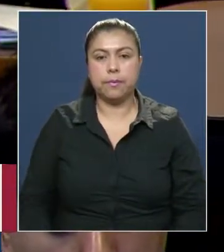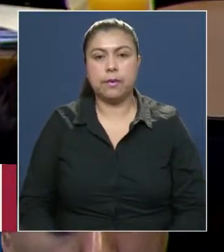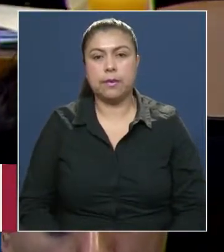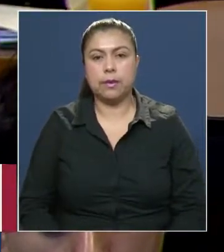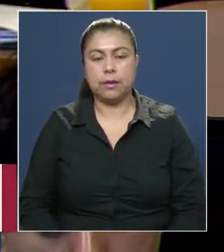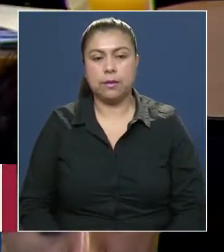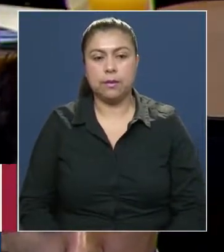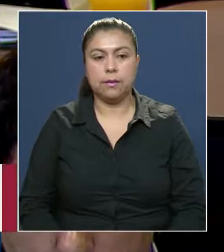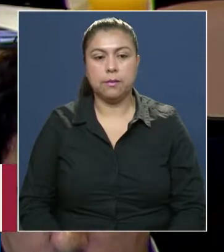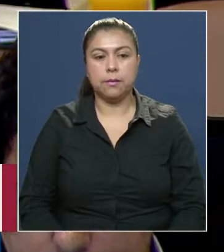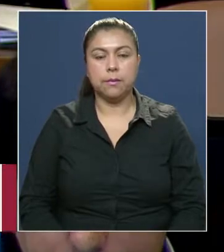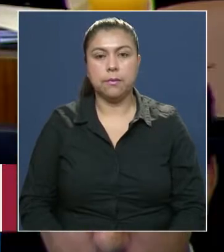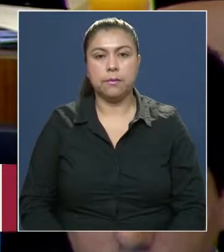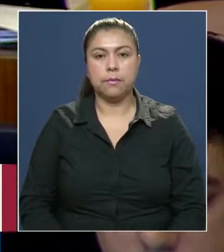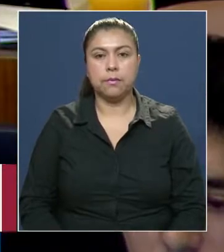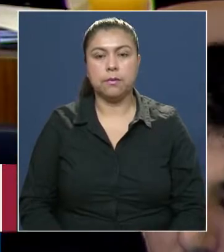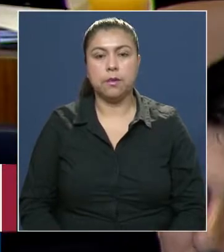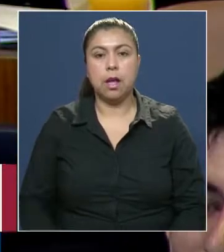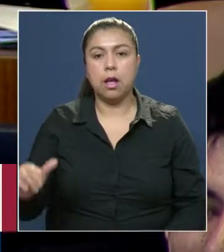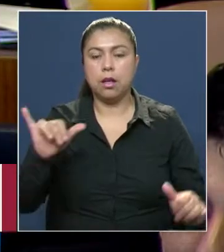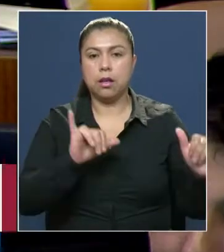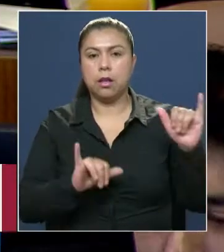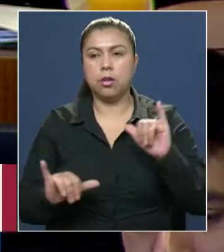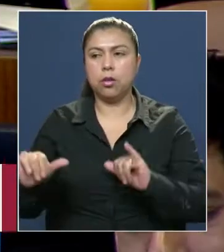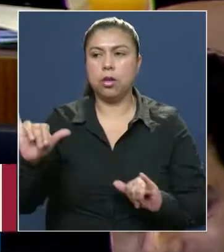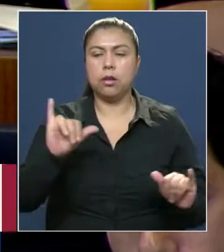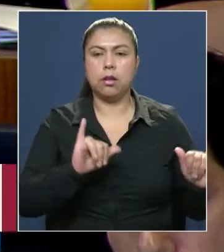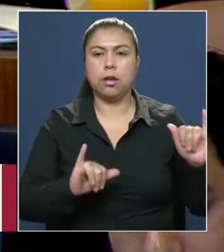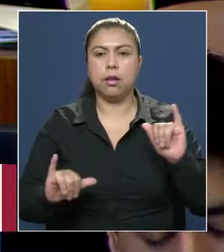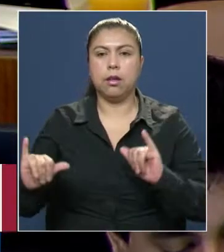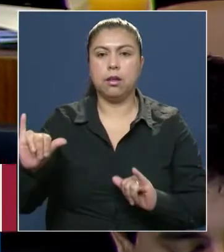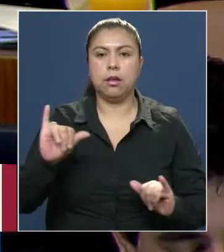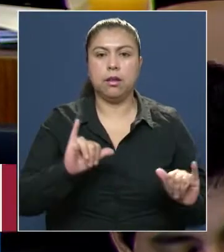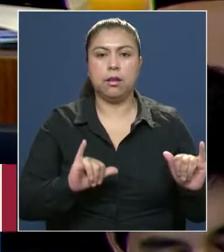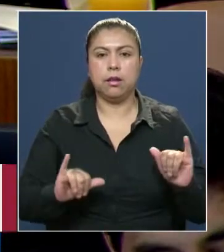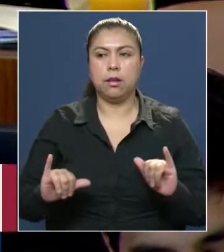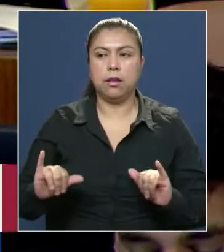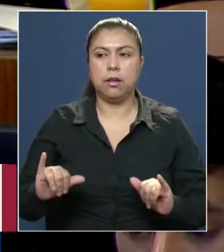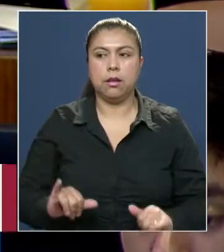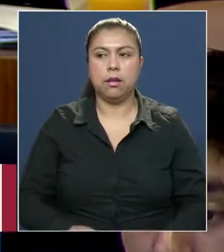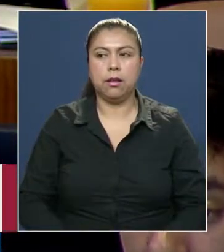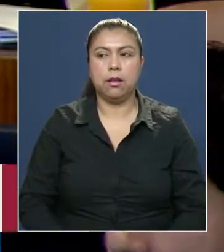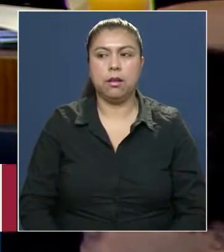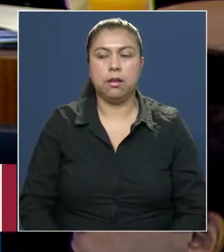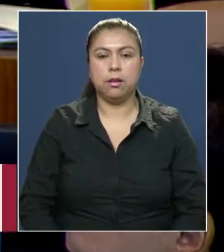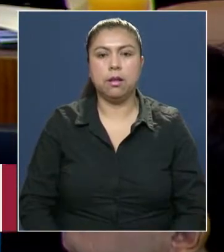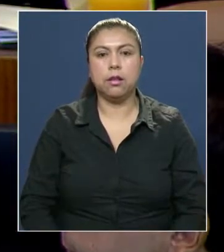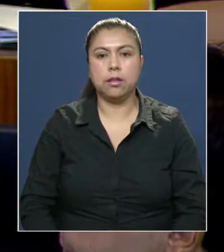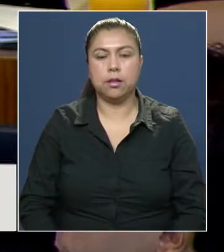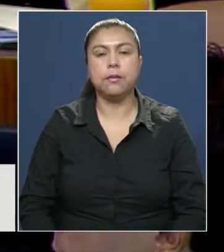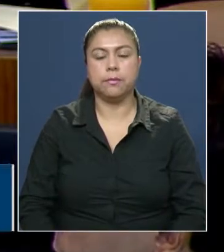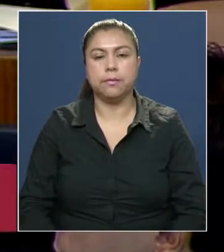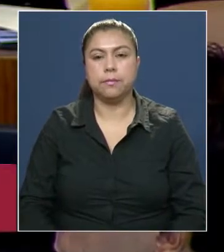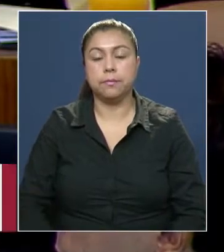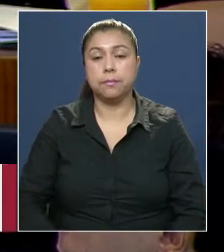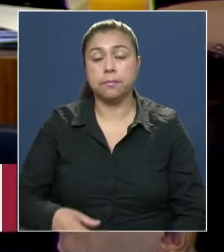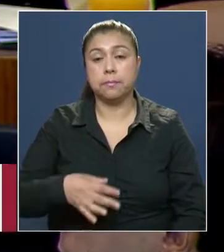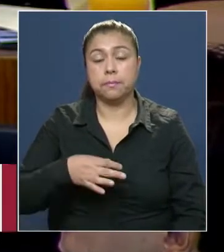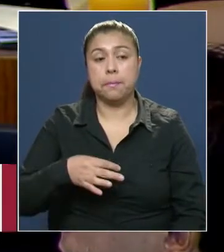La ciencia vino a traducir